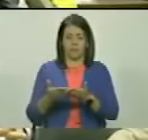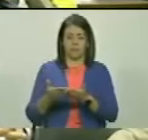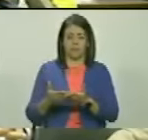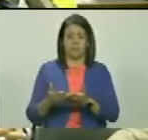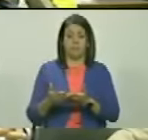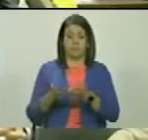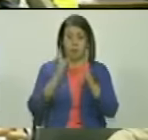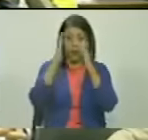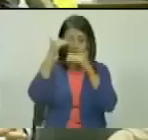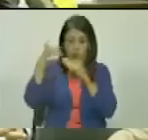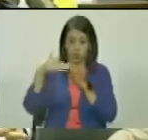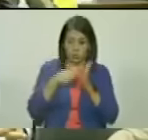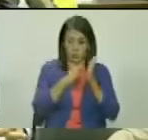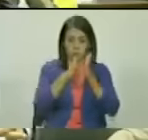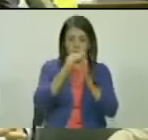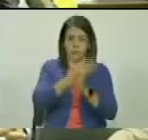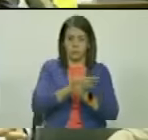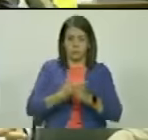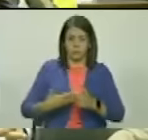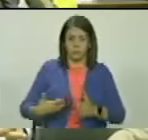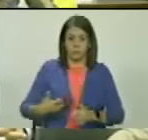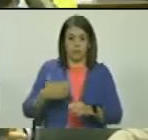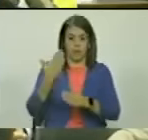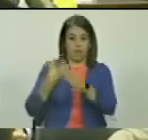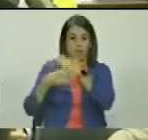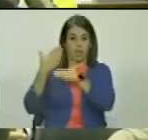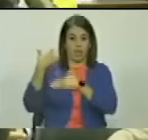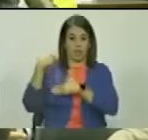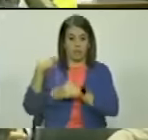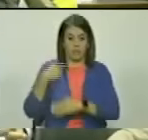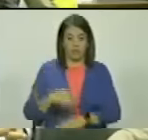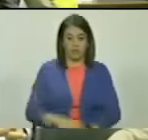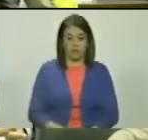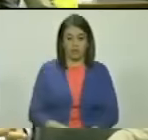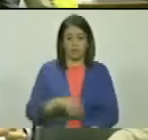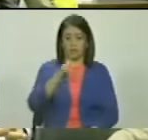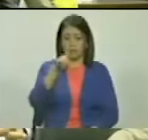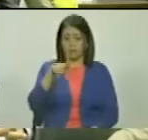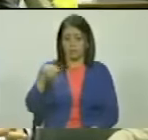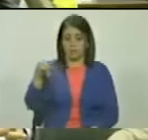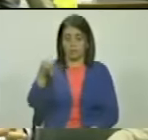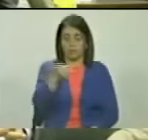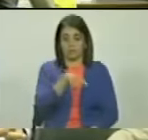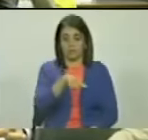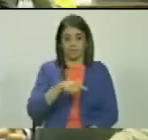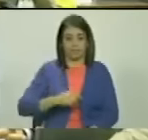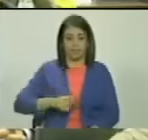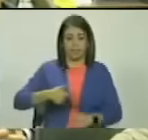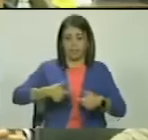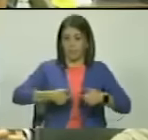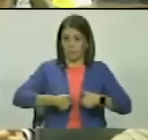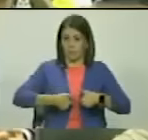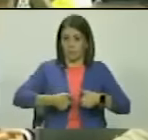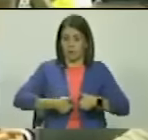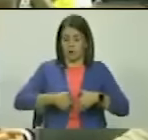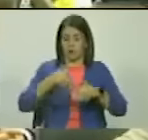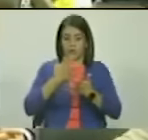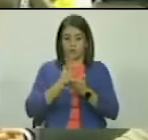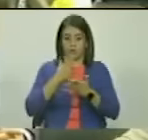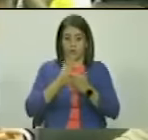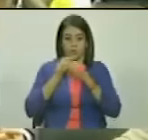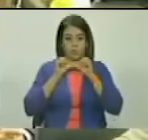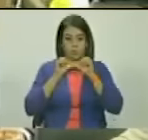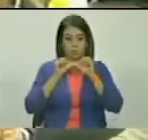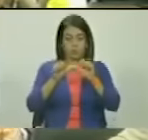su atención por el presidente del entonces. sino que estaba empeñado en